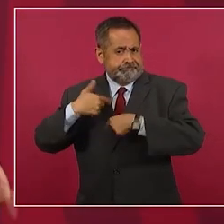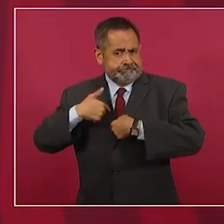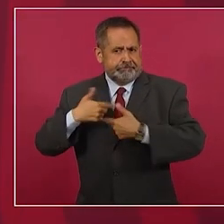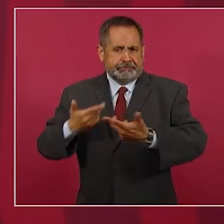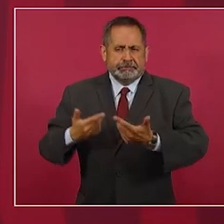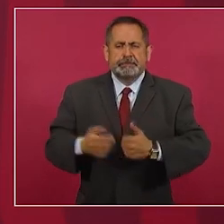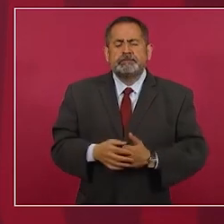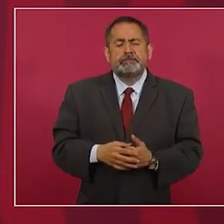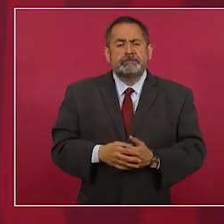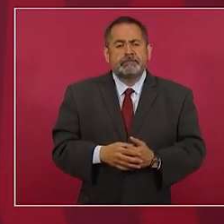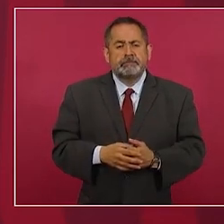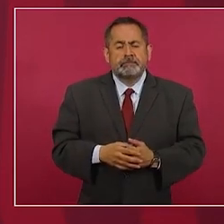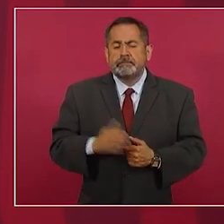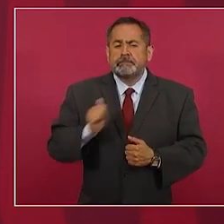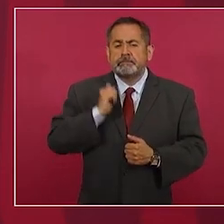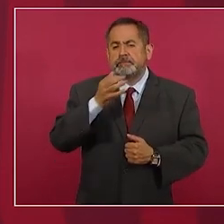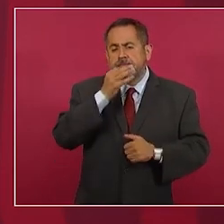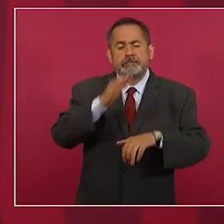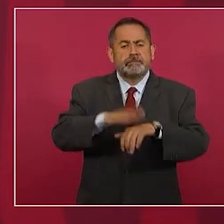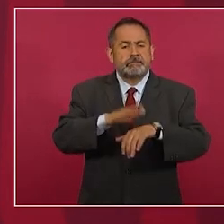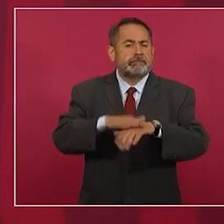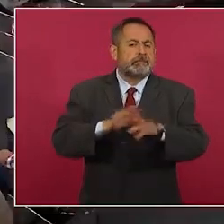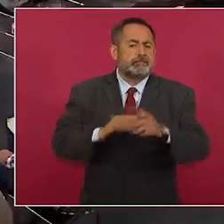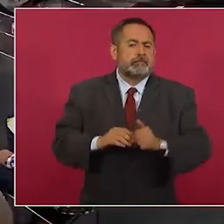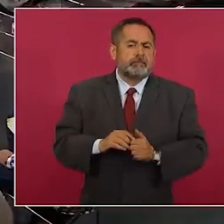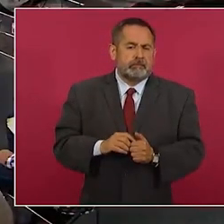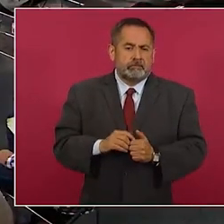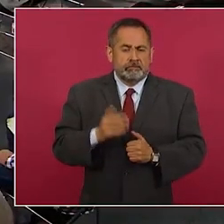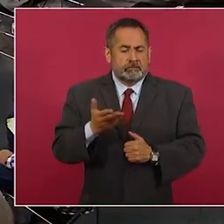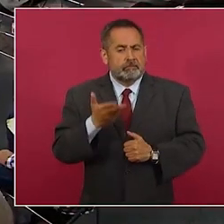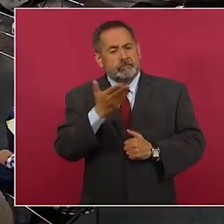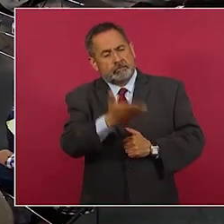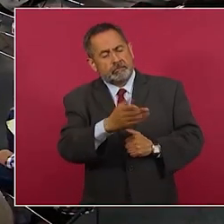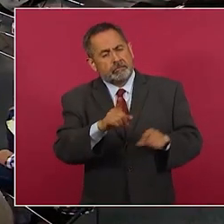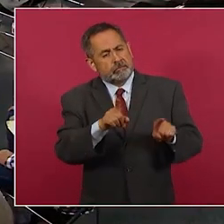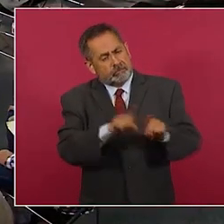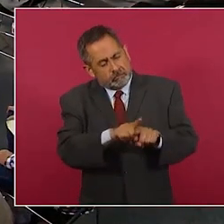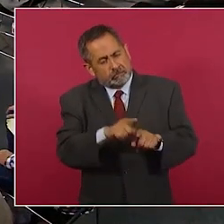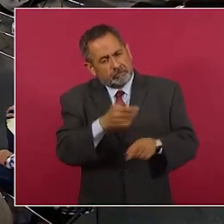y aprovecho para pedirle lo mismo